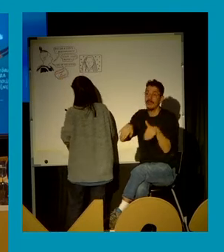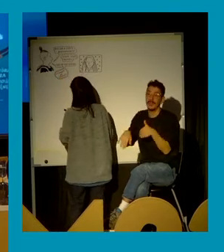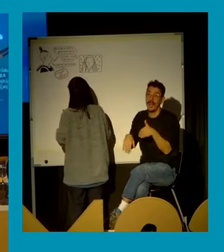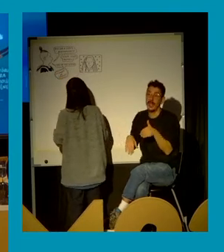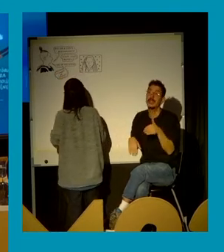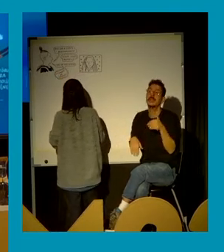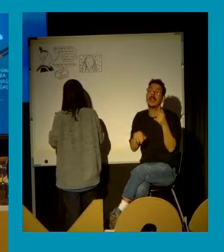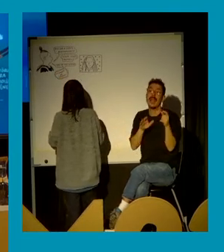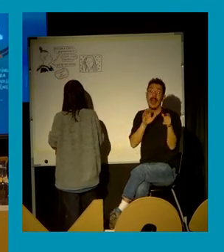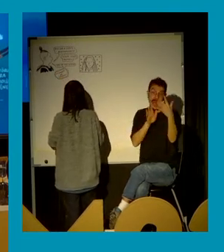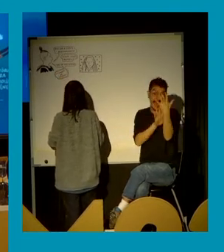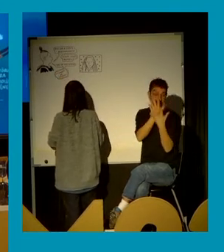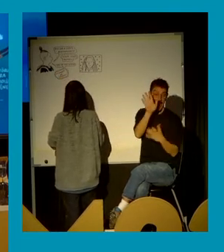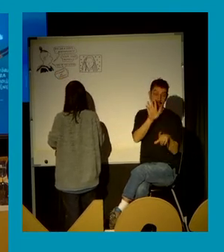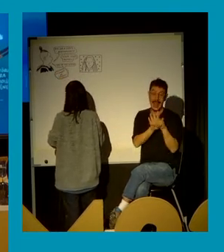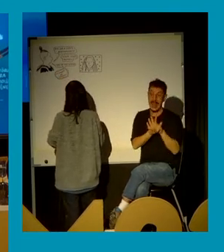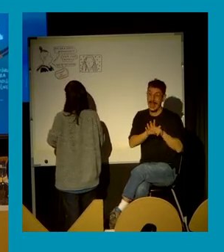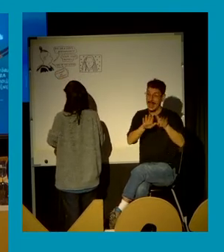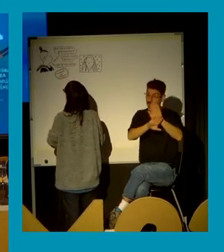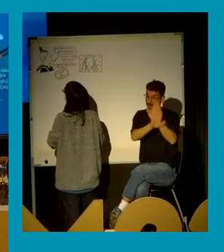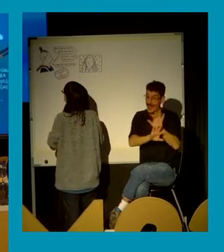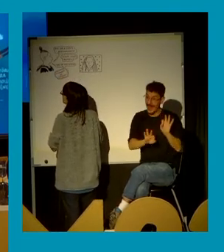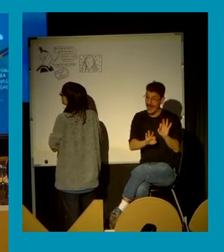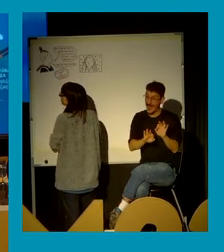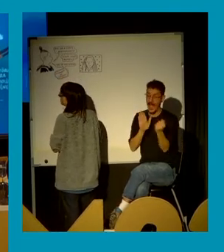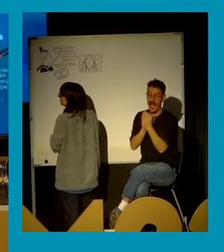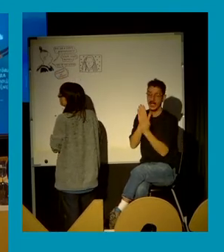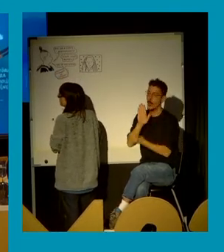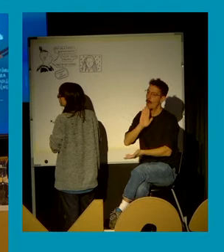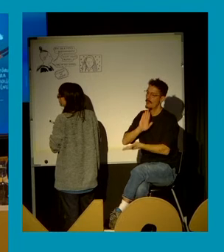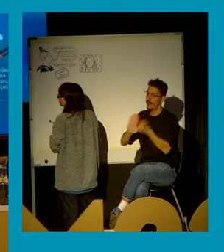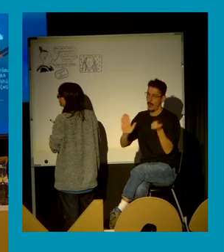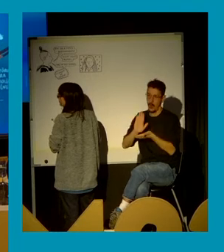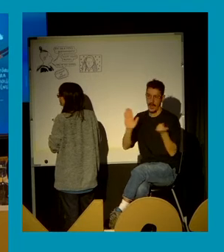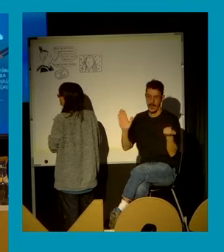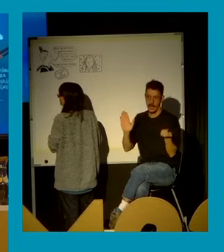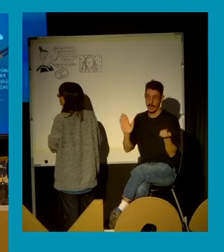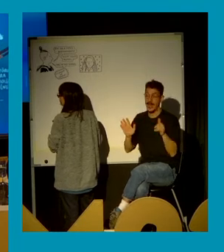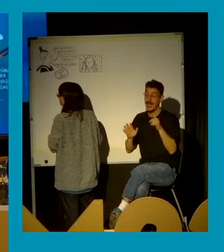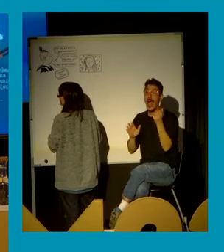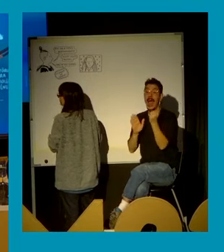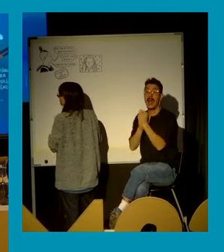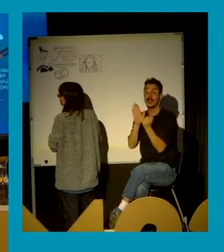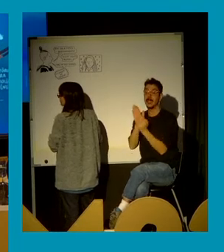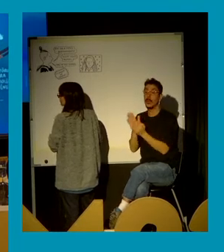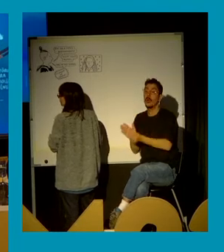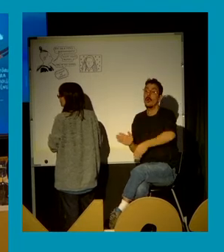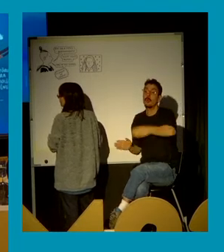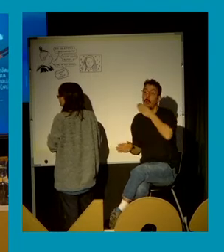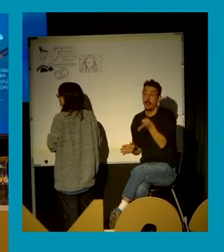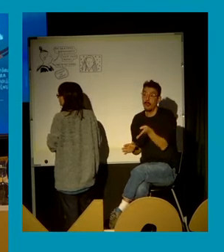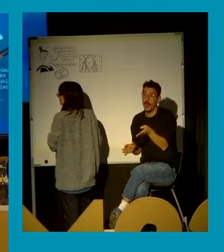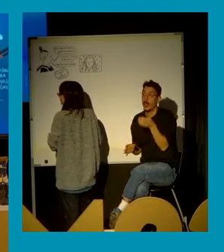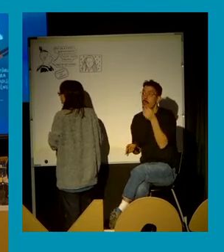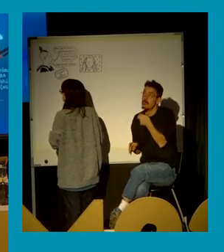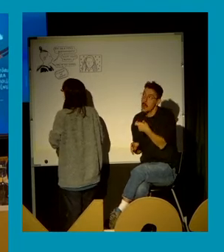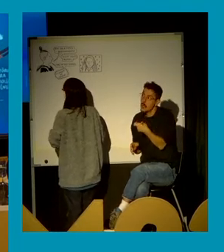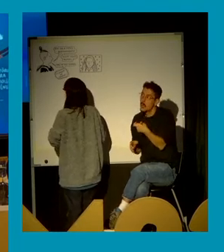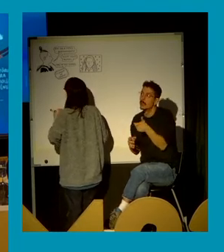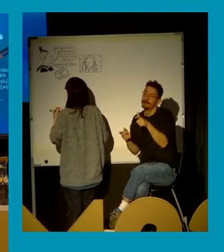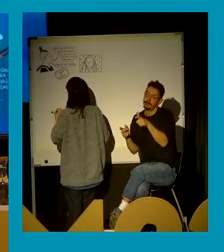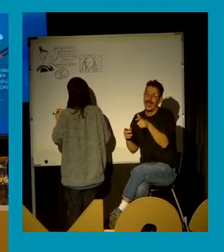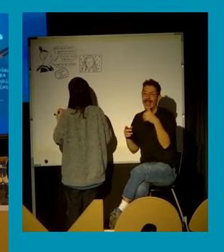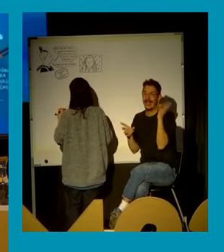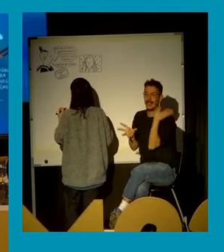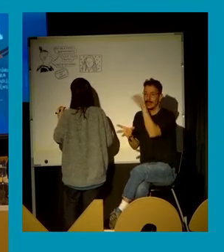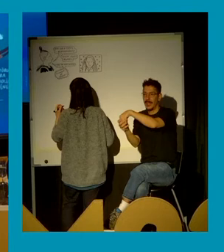artículos y que, a su vez, están, podríamos decir, dando vueltas en una posible ley de trata o en una ley